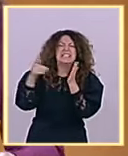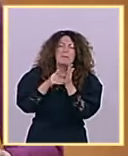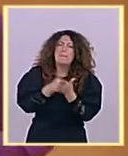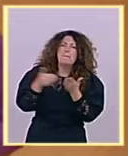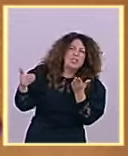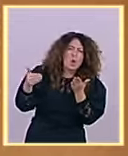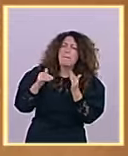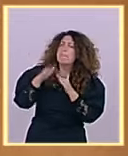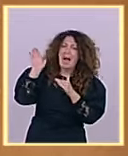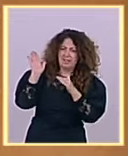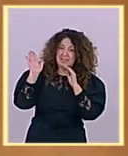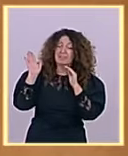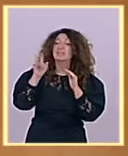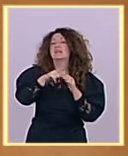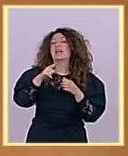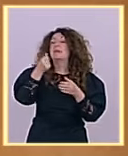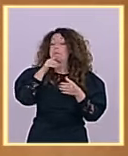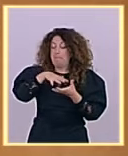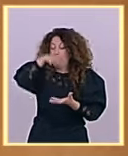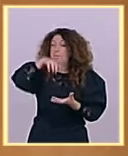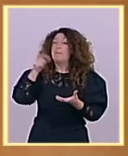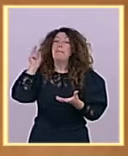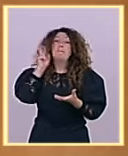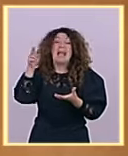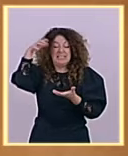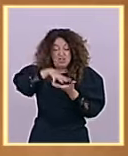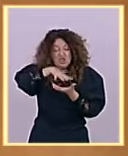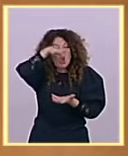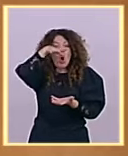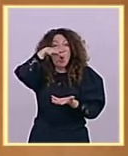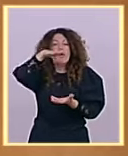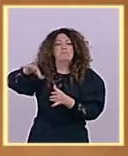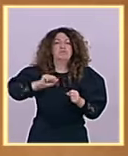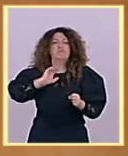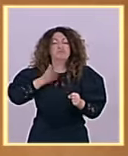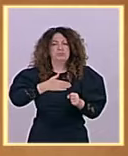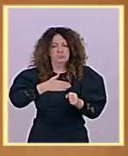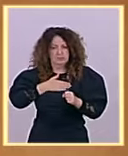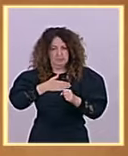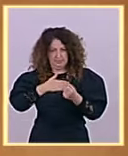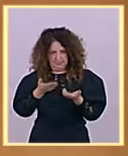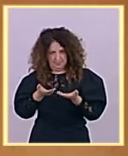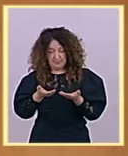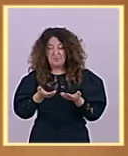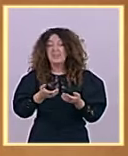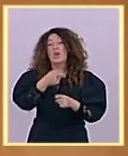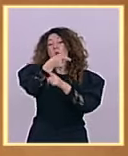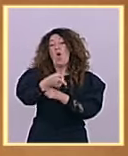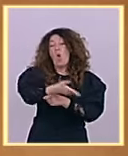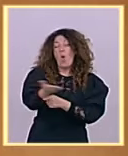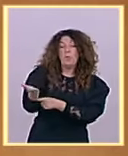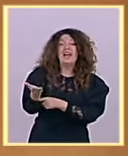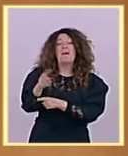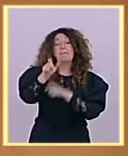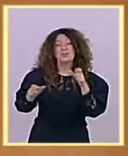disposición de los poderes públicos ustedes obligaron al 50% de los trabajadores a un empleo parcial sin quererlo